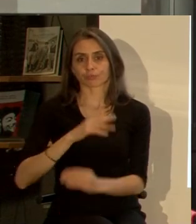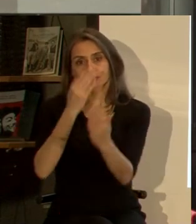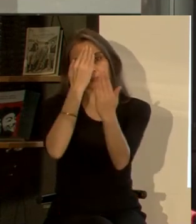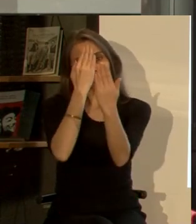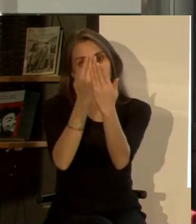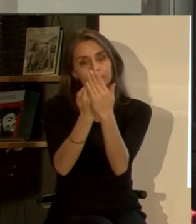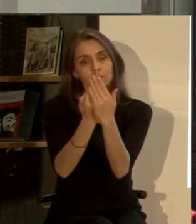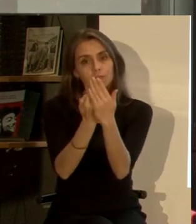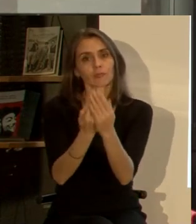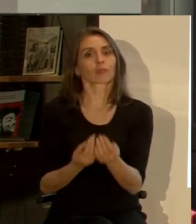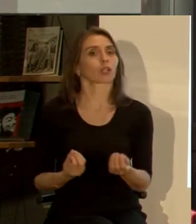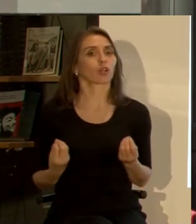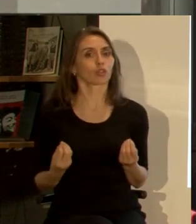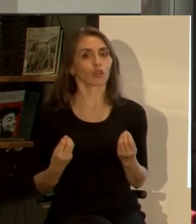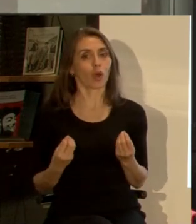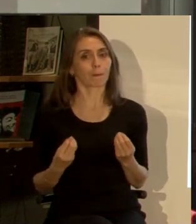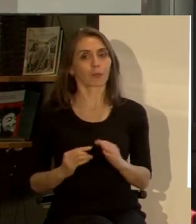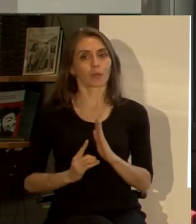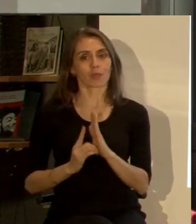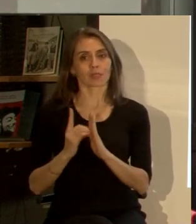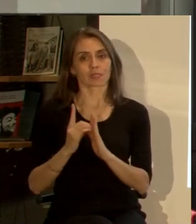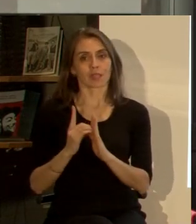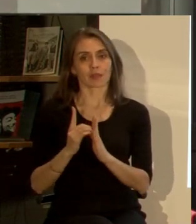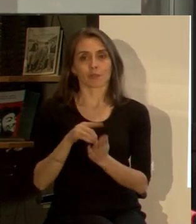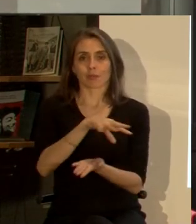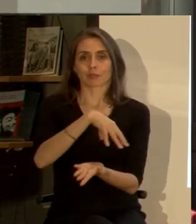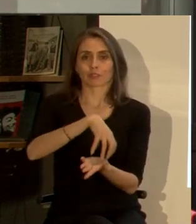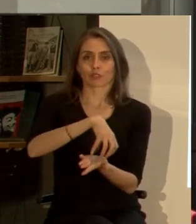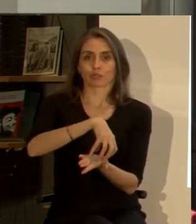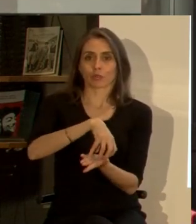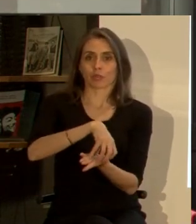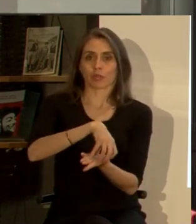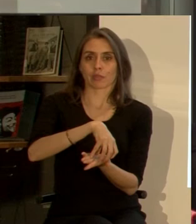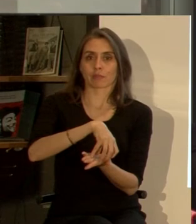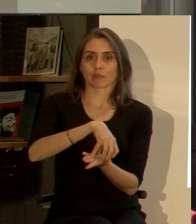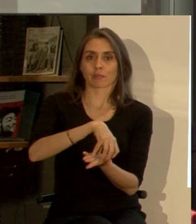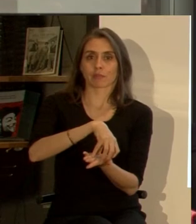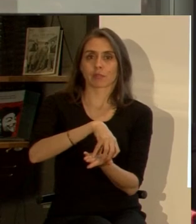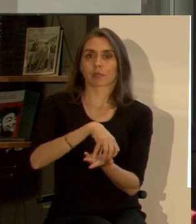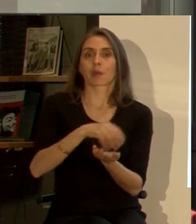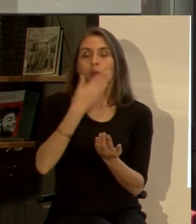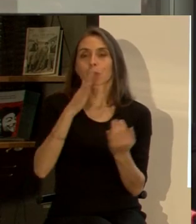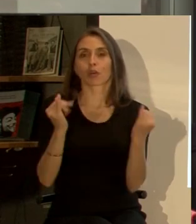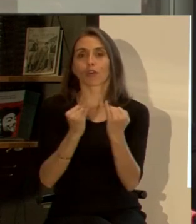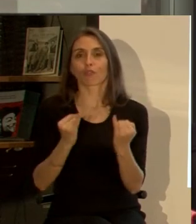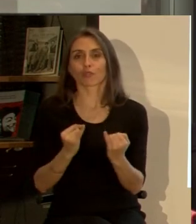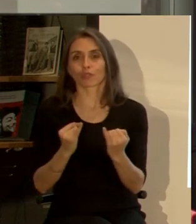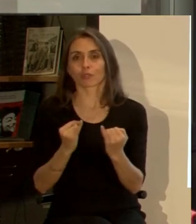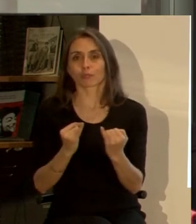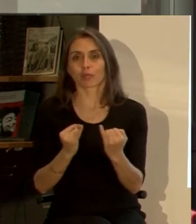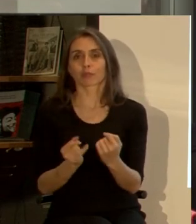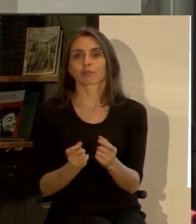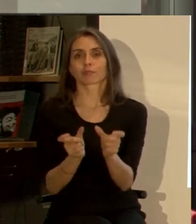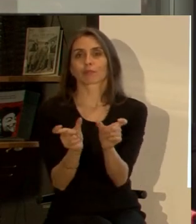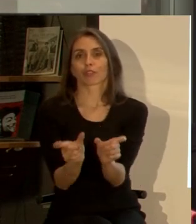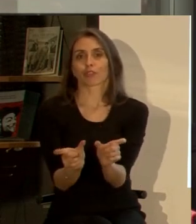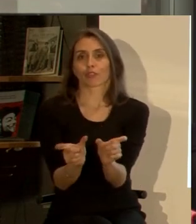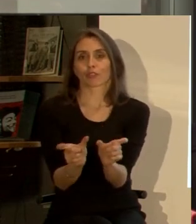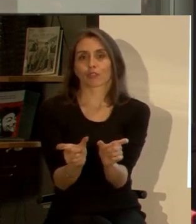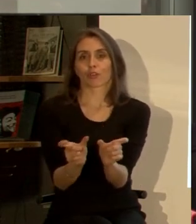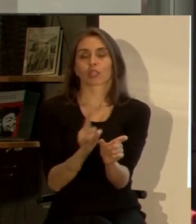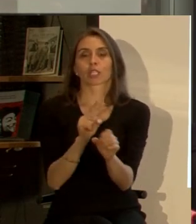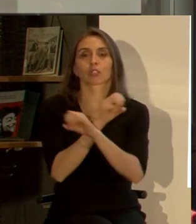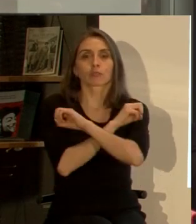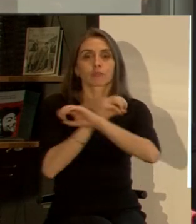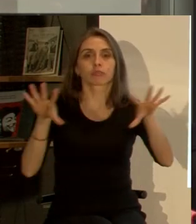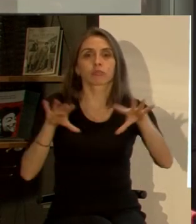enfrentarnos y cómo tenemos que desarrollar nuestras ciudades para poder de la mejor manera controlar por ejemplo algún